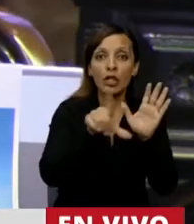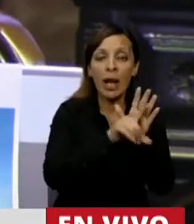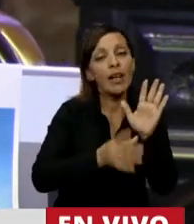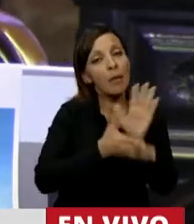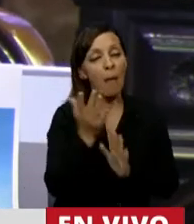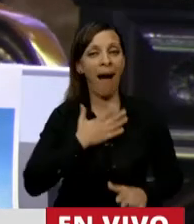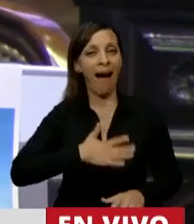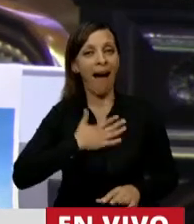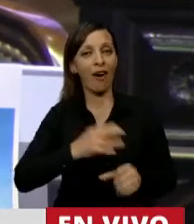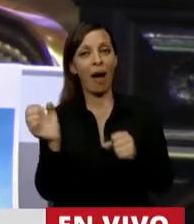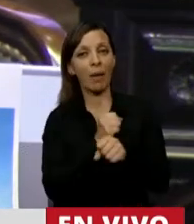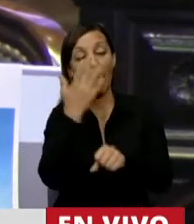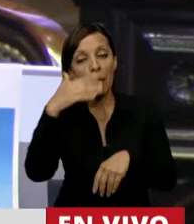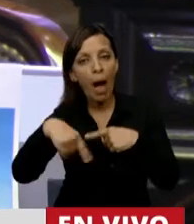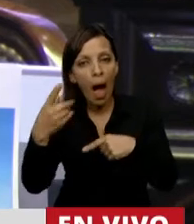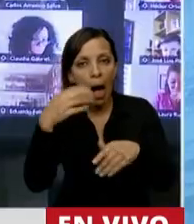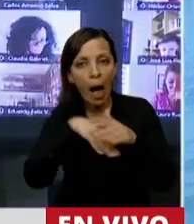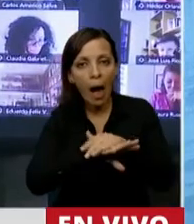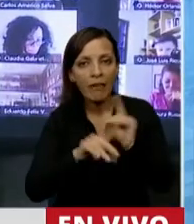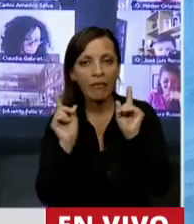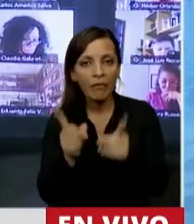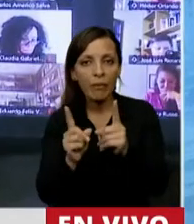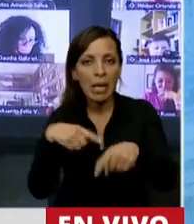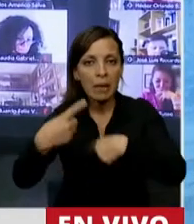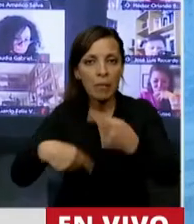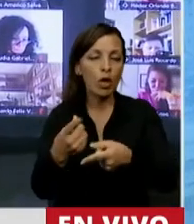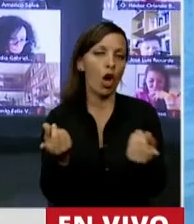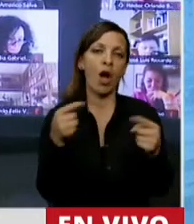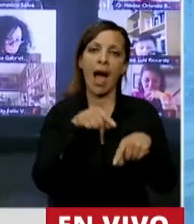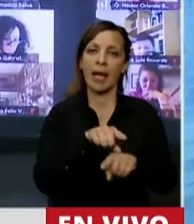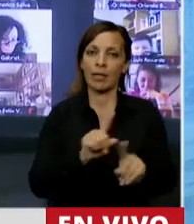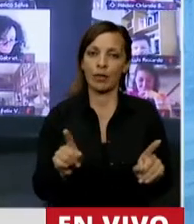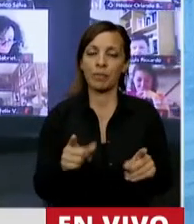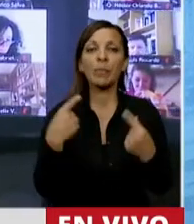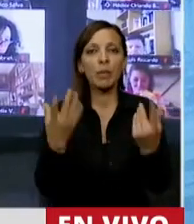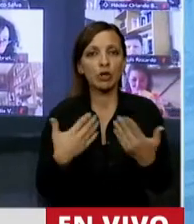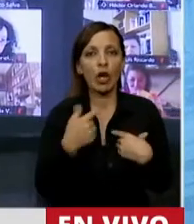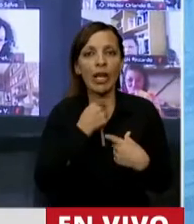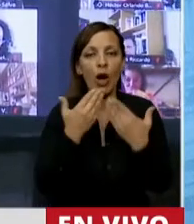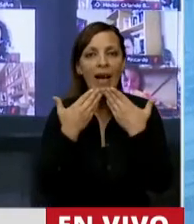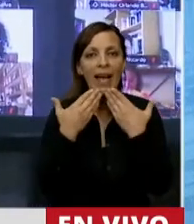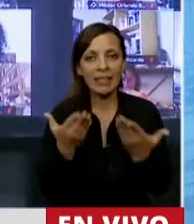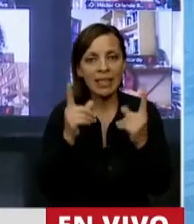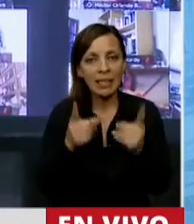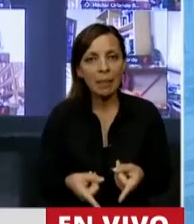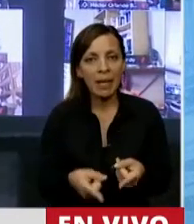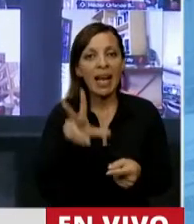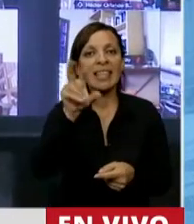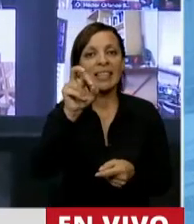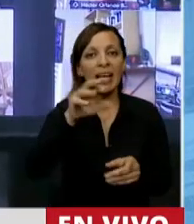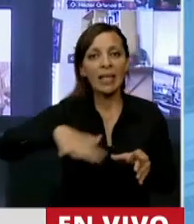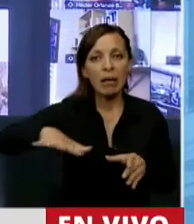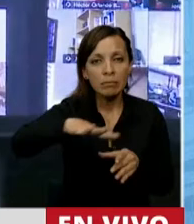contentos con la militancia, pero que después todo ha sido como si nada. Entonces, ahí también agradecer a las 30